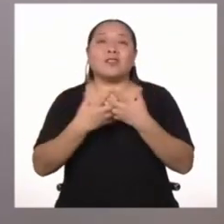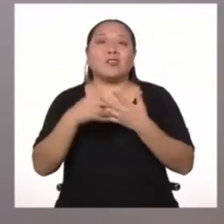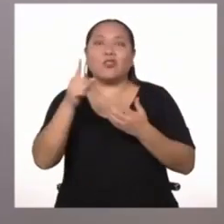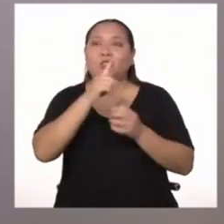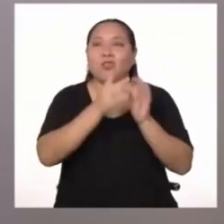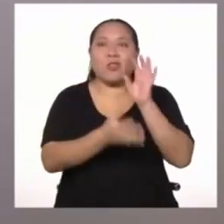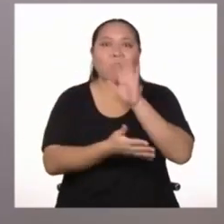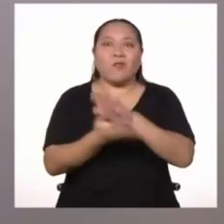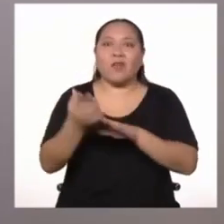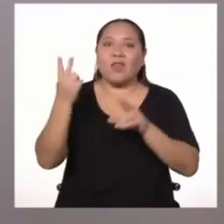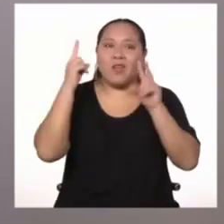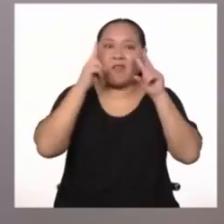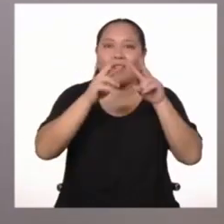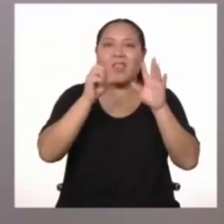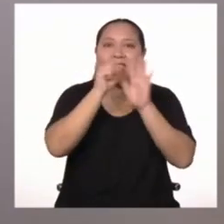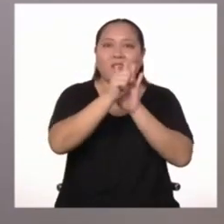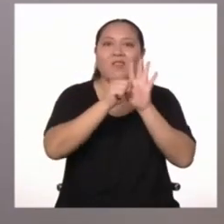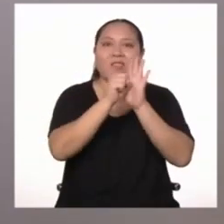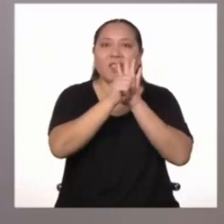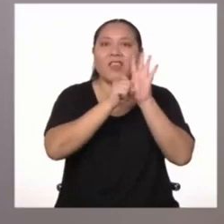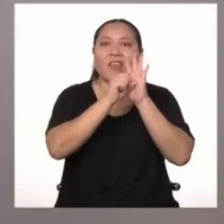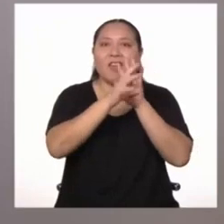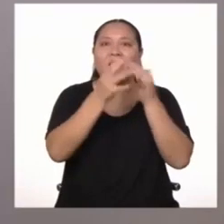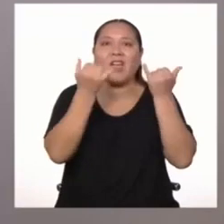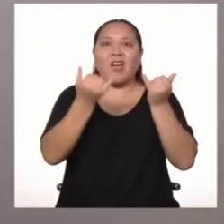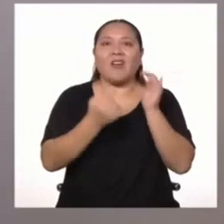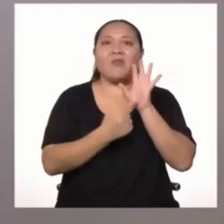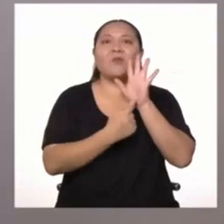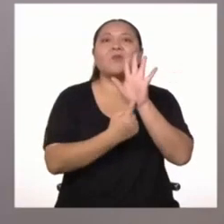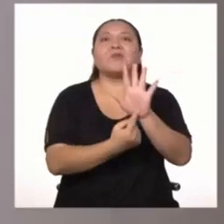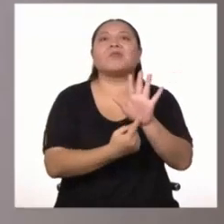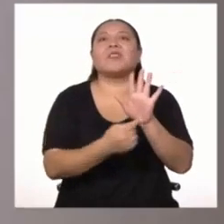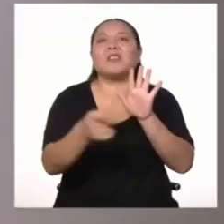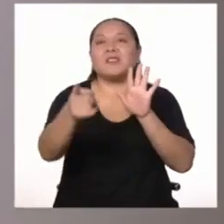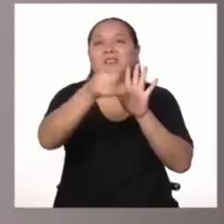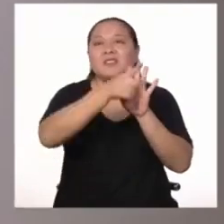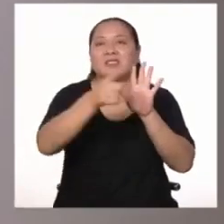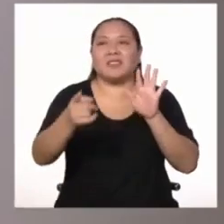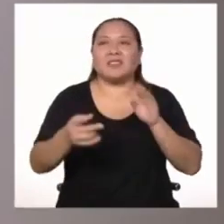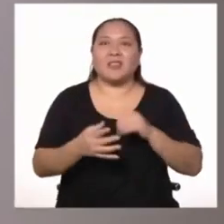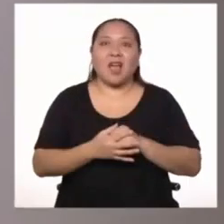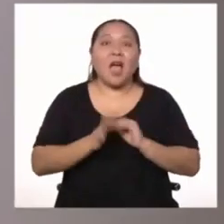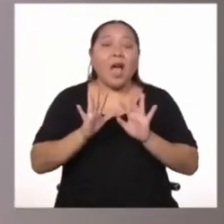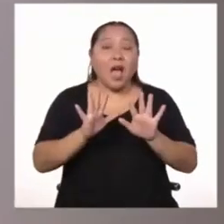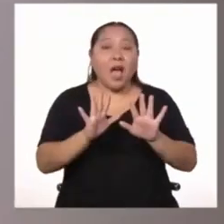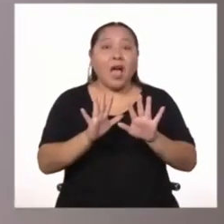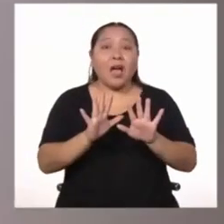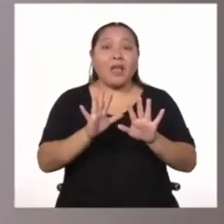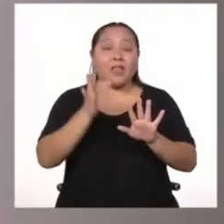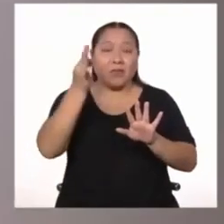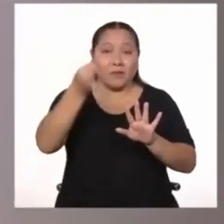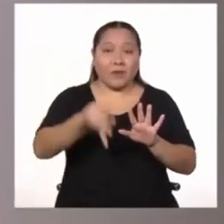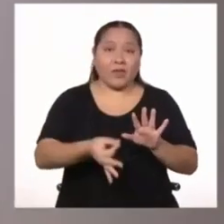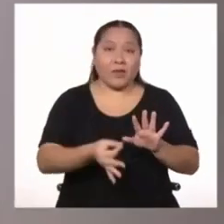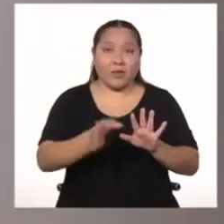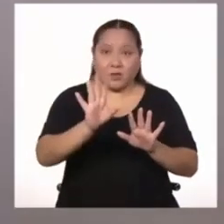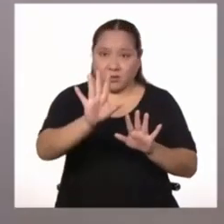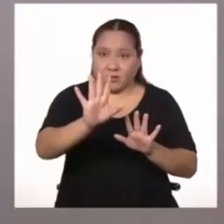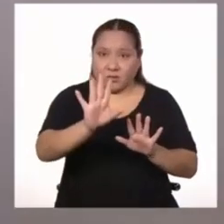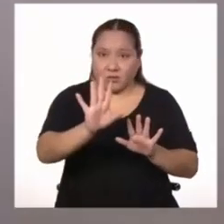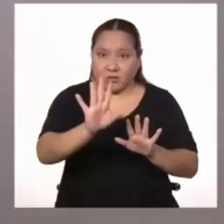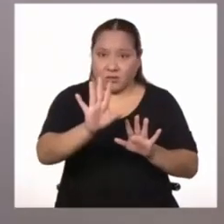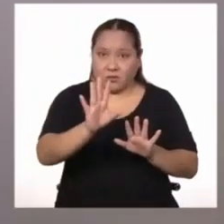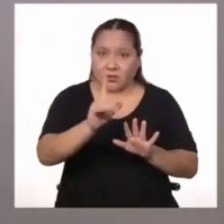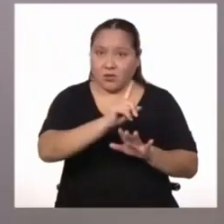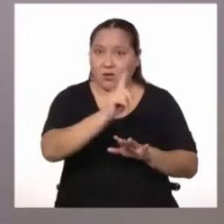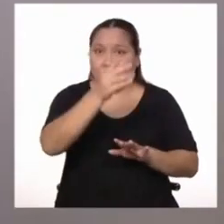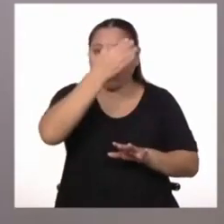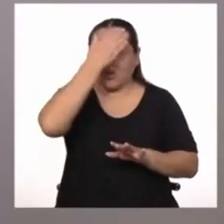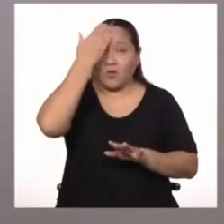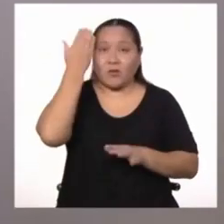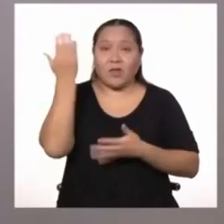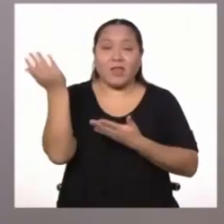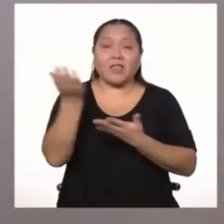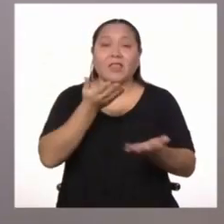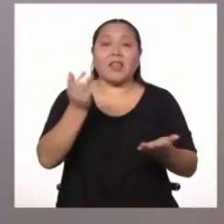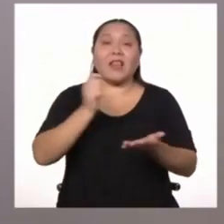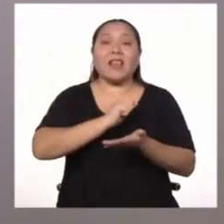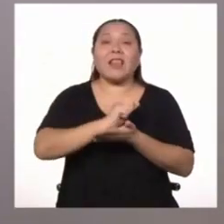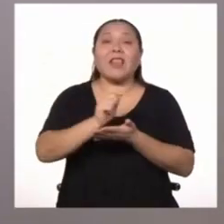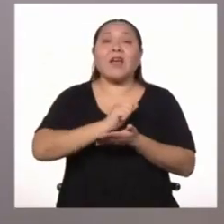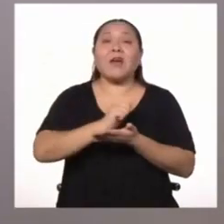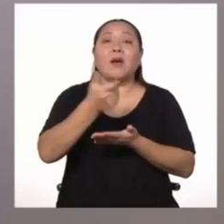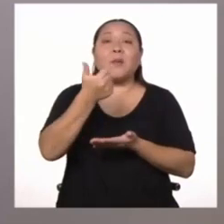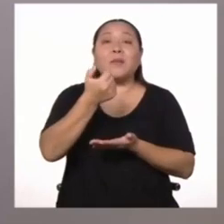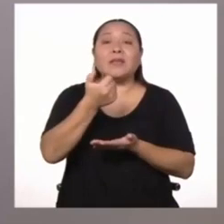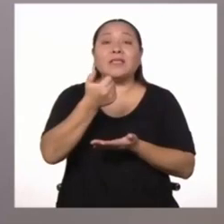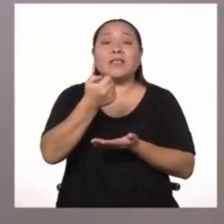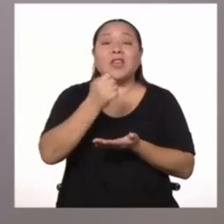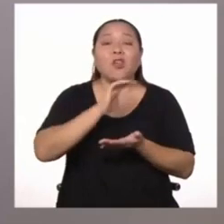muevan y vean este video que tenemos preparado para ustedes. Ah, ¿verdad, verdad, verdad? Un ratito. No olviden traer lapicero